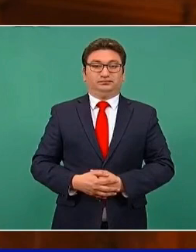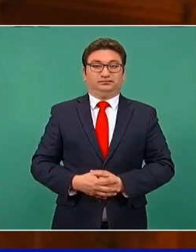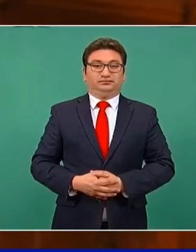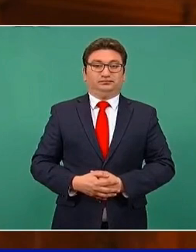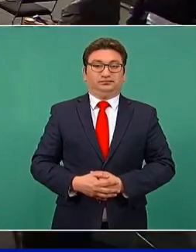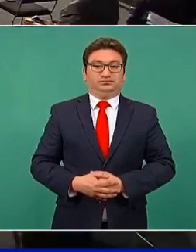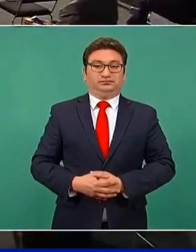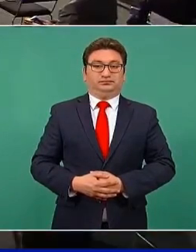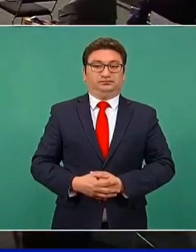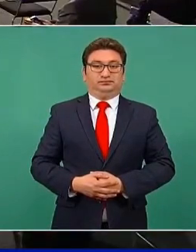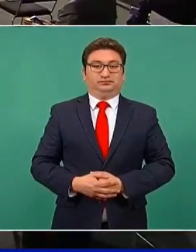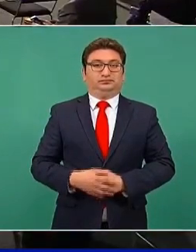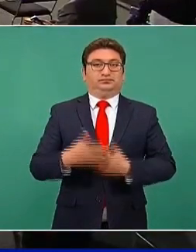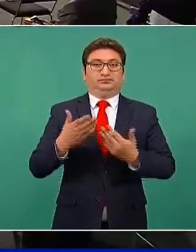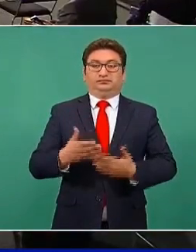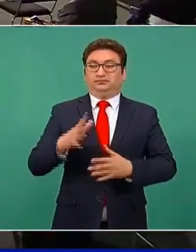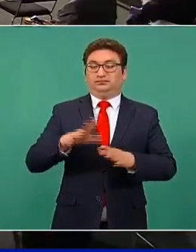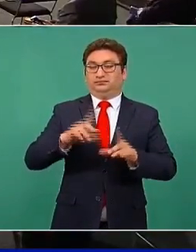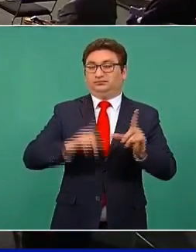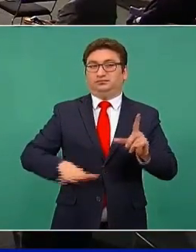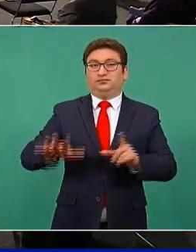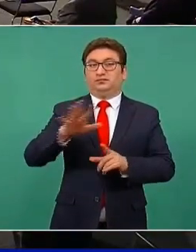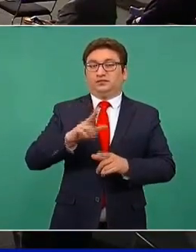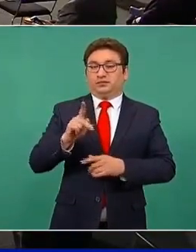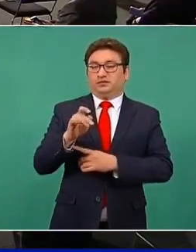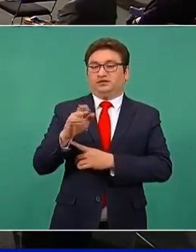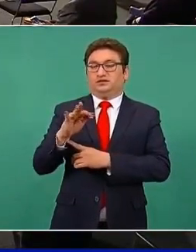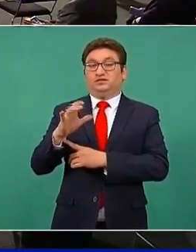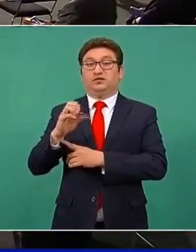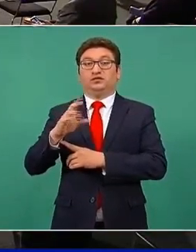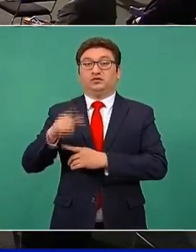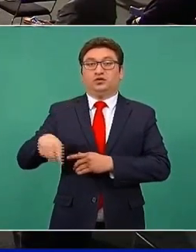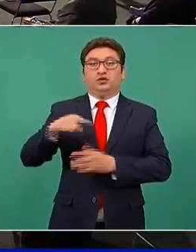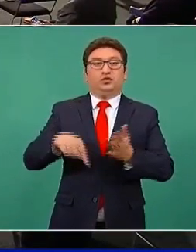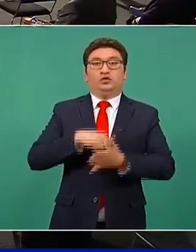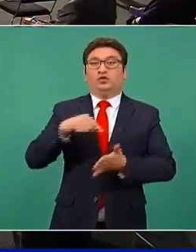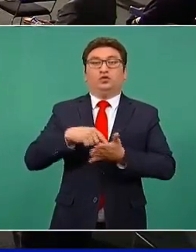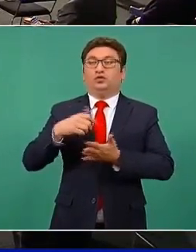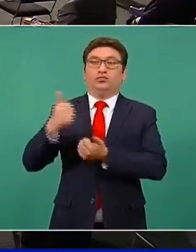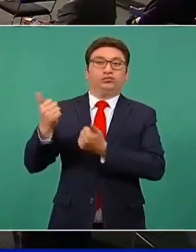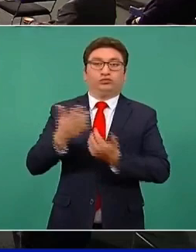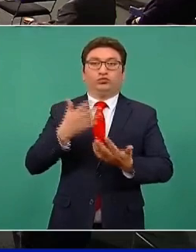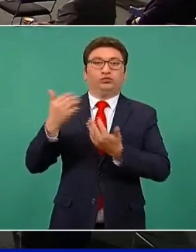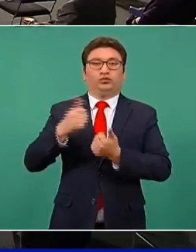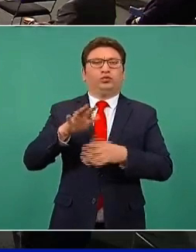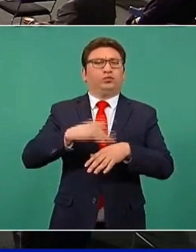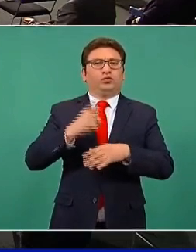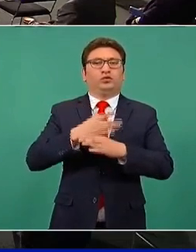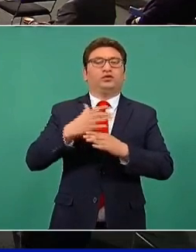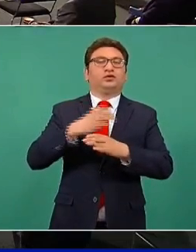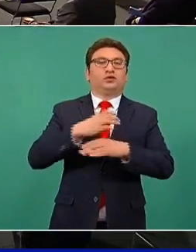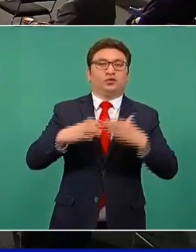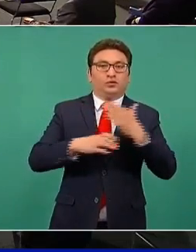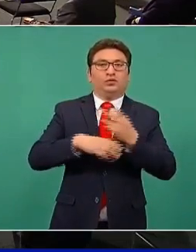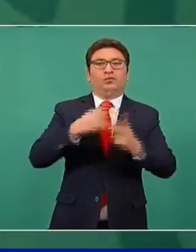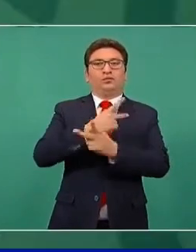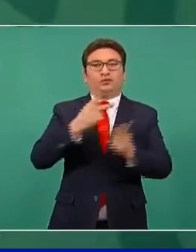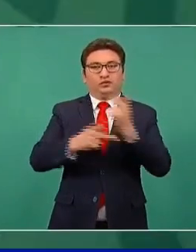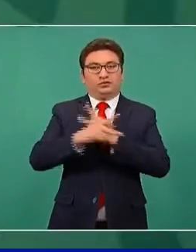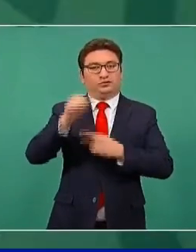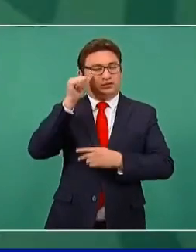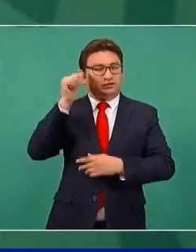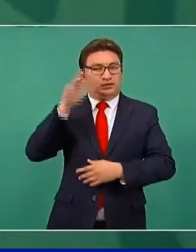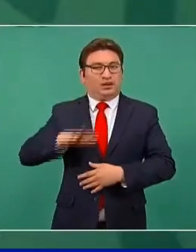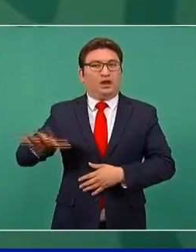del Pacífico están saturados de mercancías de Asia, que no